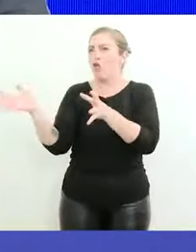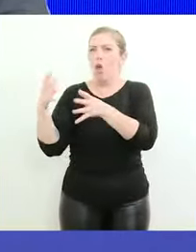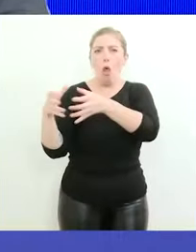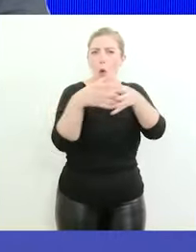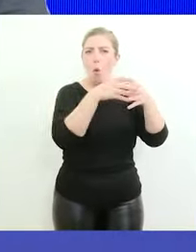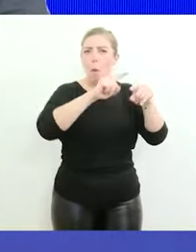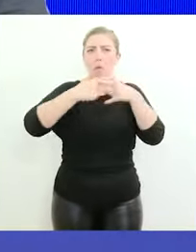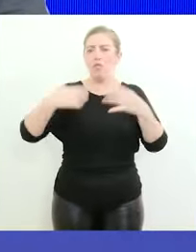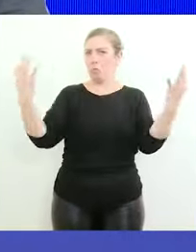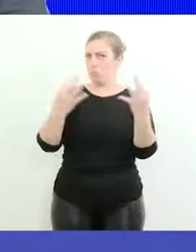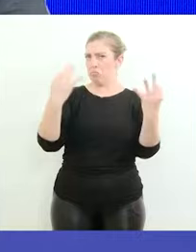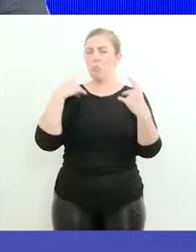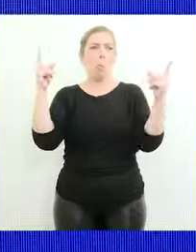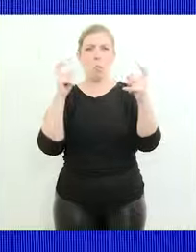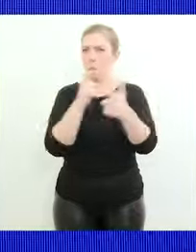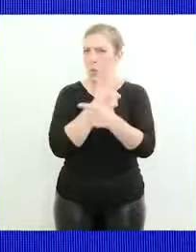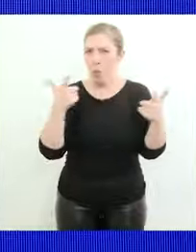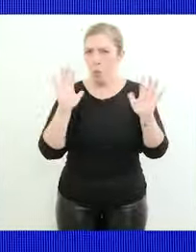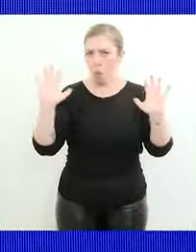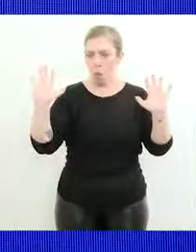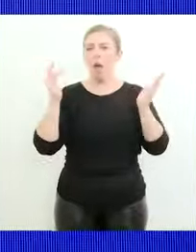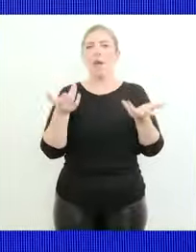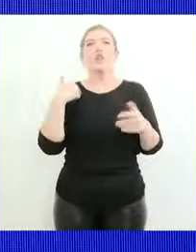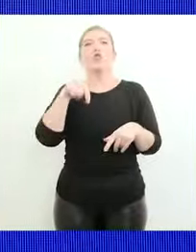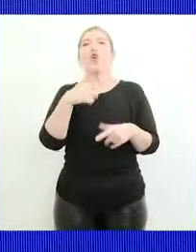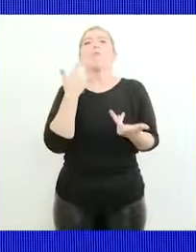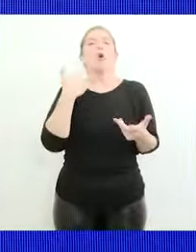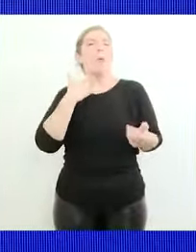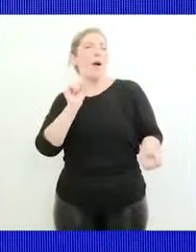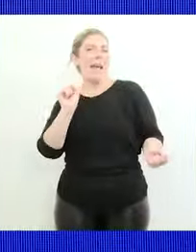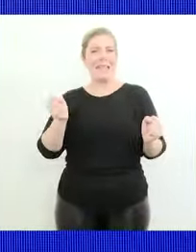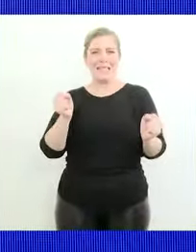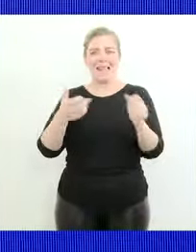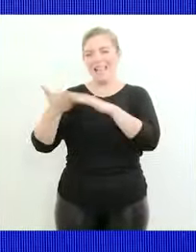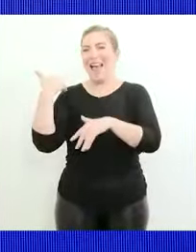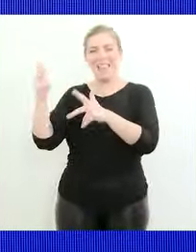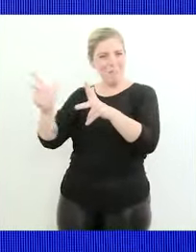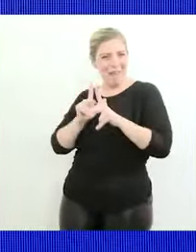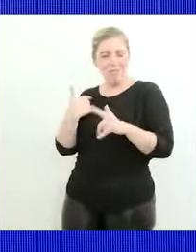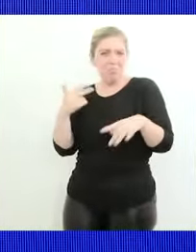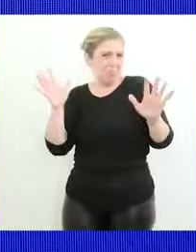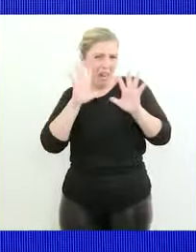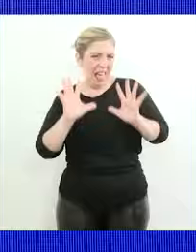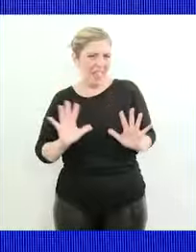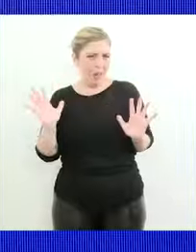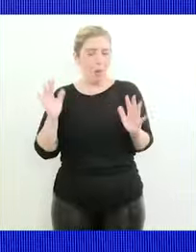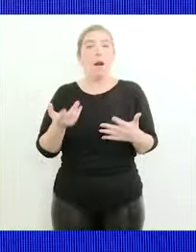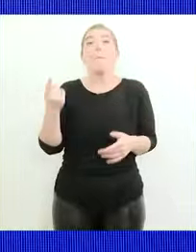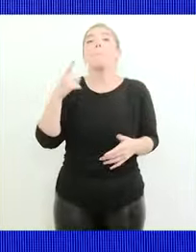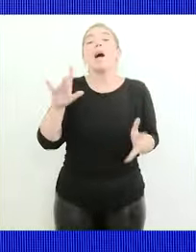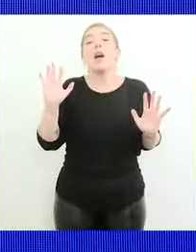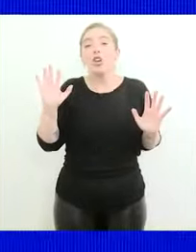tenía mayores dificultades no tenía este estrés del que hablabas recién pero bueno